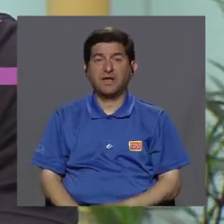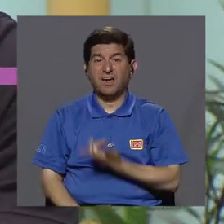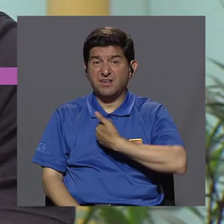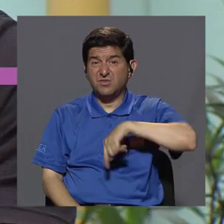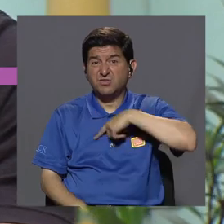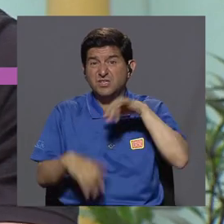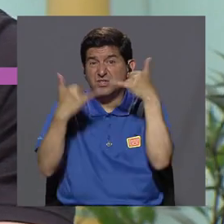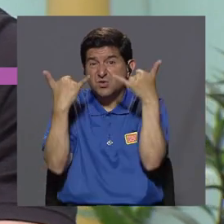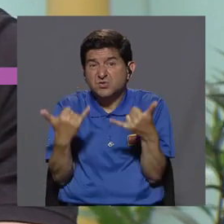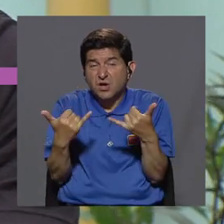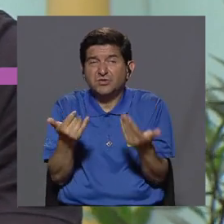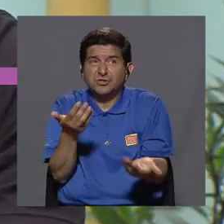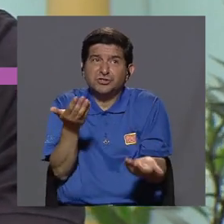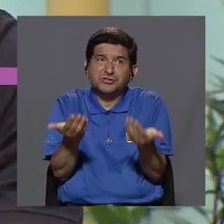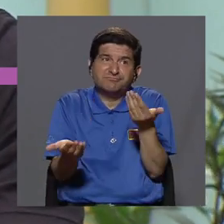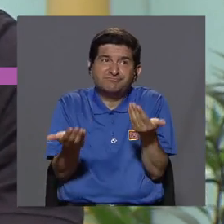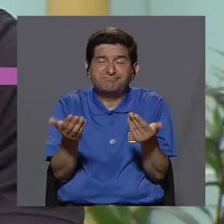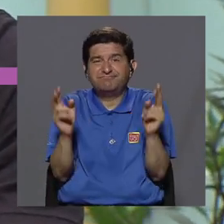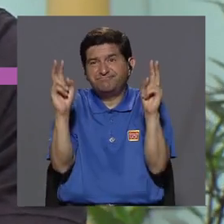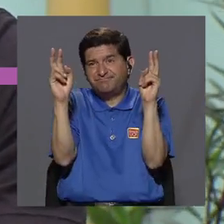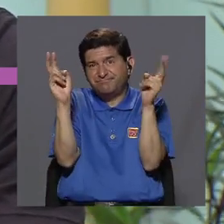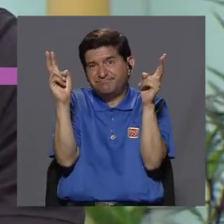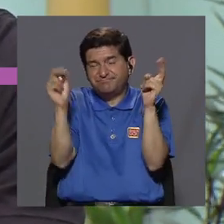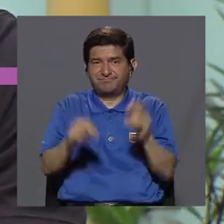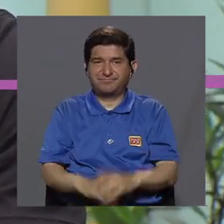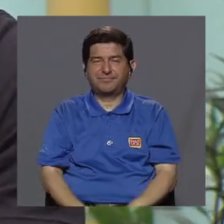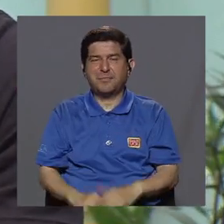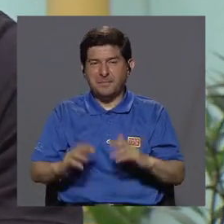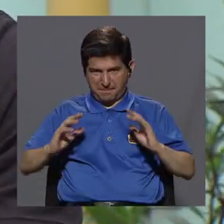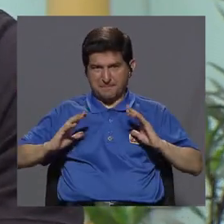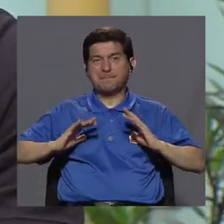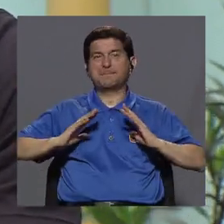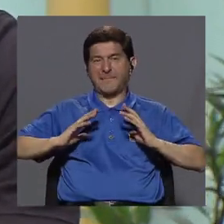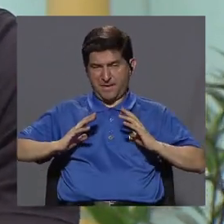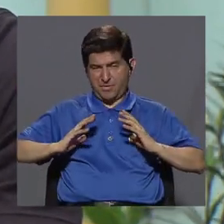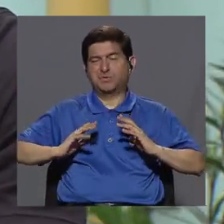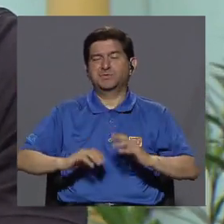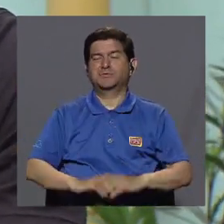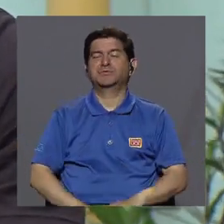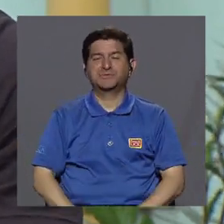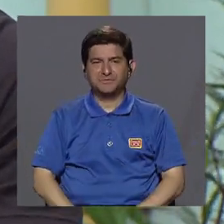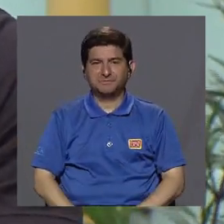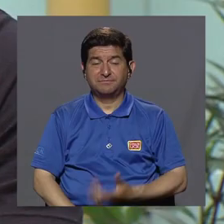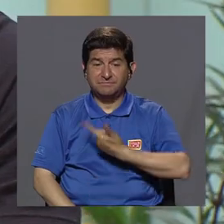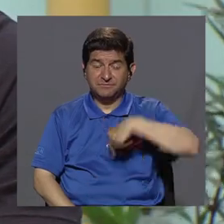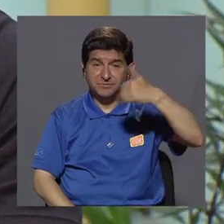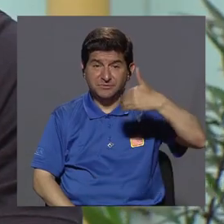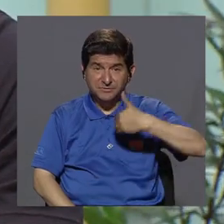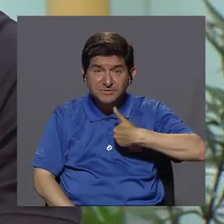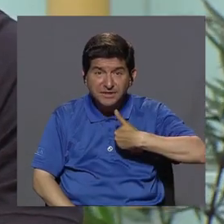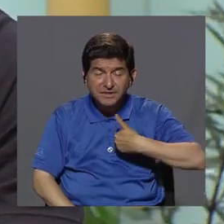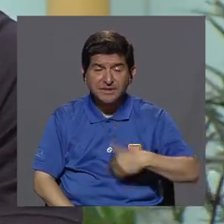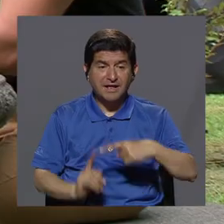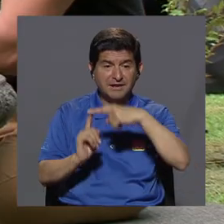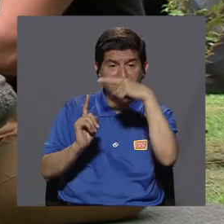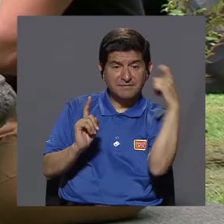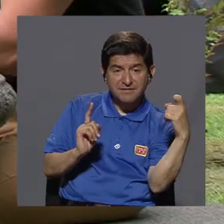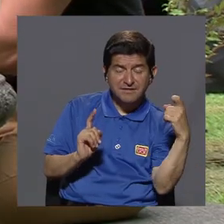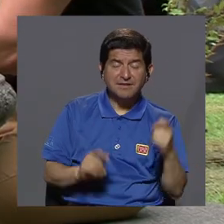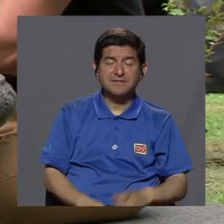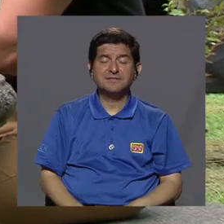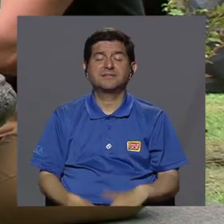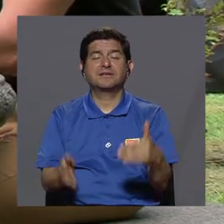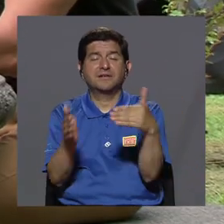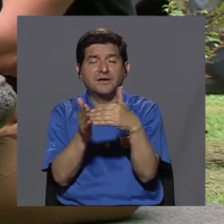Entonces, lo que nos ha vuelto a ser un poco más, por así decirlo, un poco vaguillos, verdad, y es donde nosotros tenemos que,